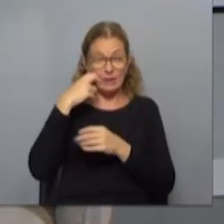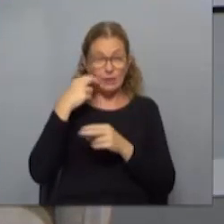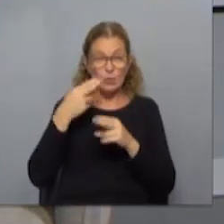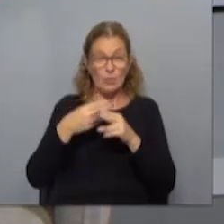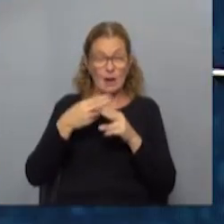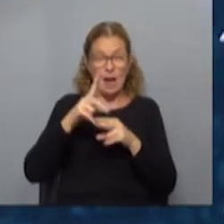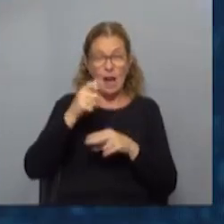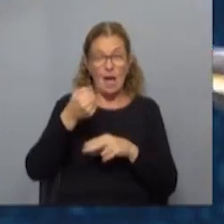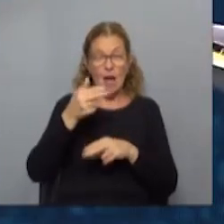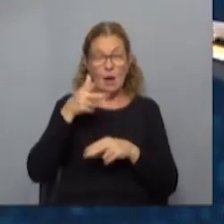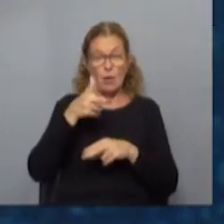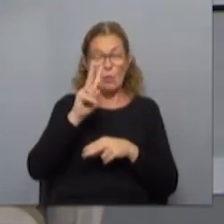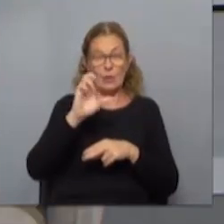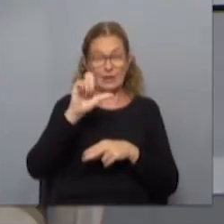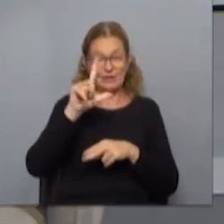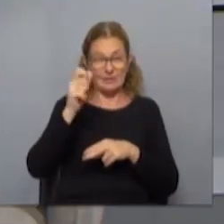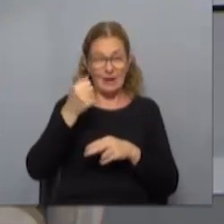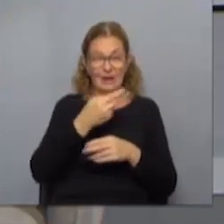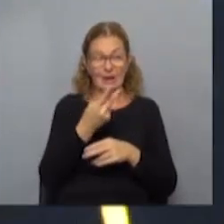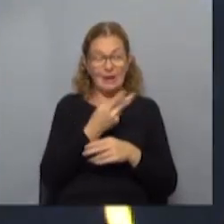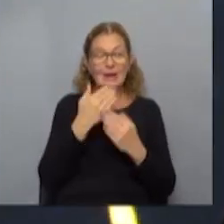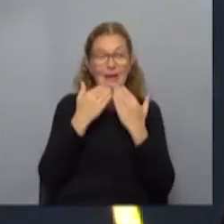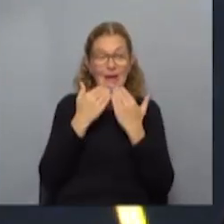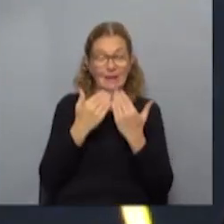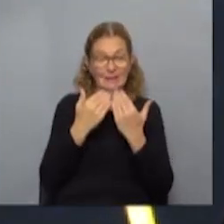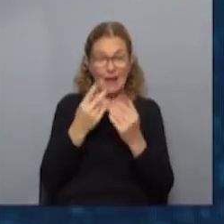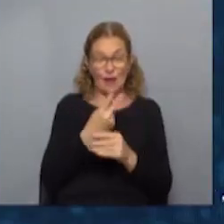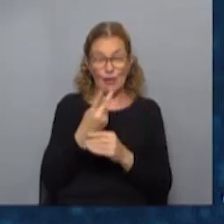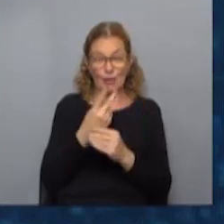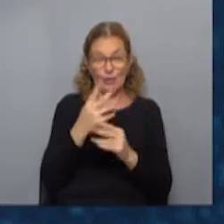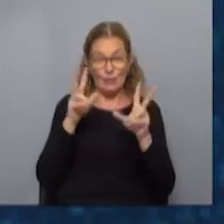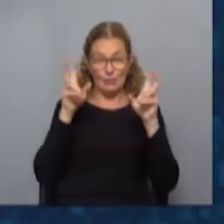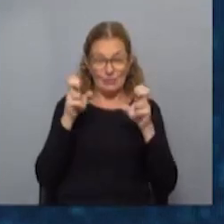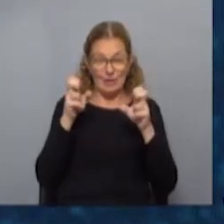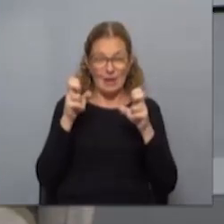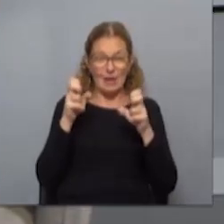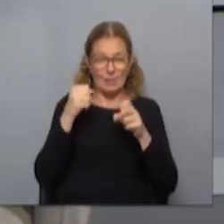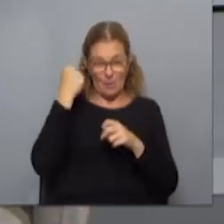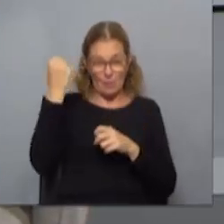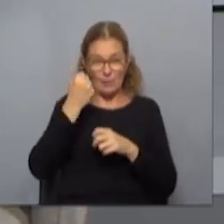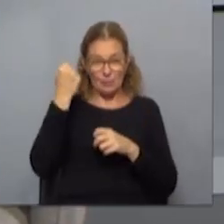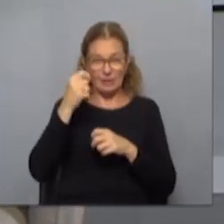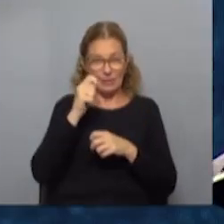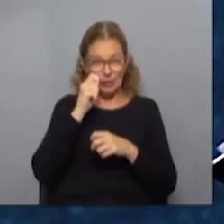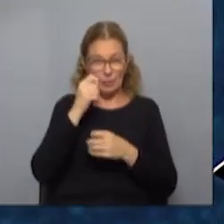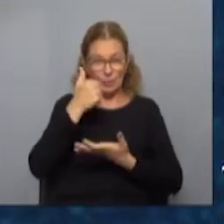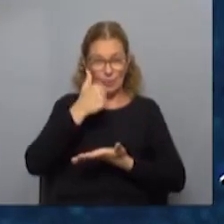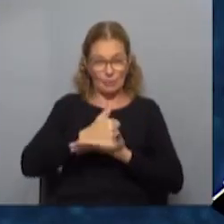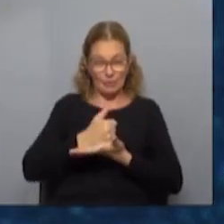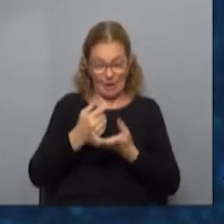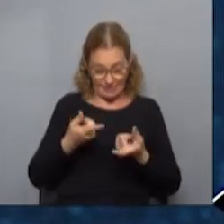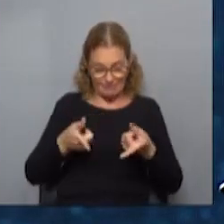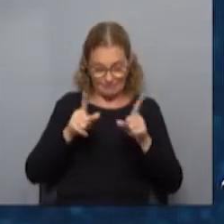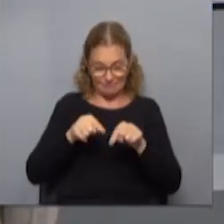Es la huella. Ahí está. Gracias, Latarovsky, gracias, Rodríguez, la seguimos en cualquier momento, es un tema bajísimo y de gran importancia. El turismo está en vías de